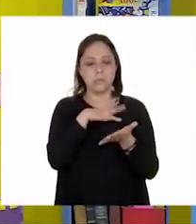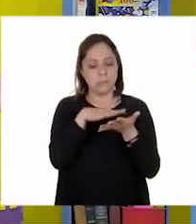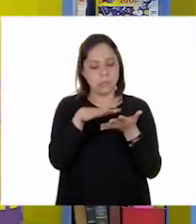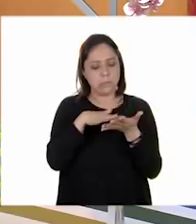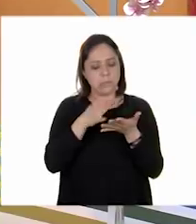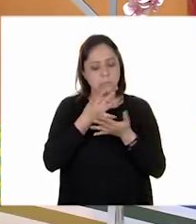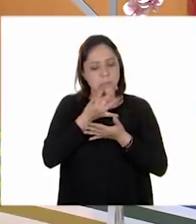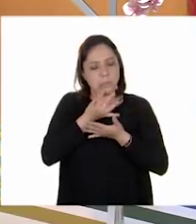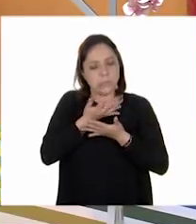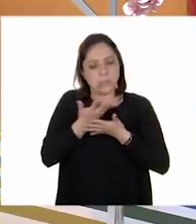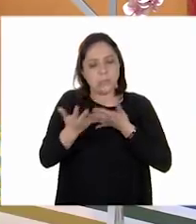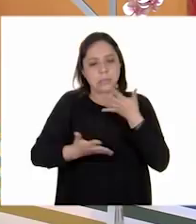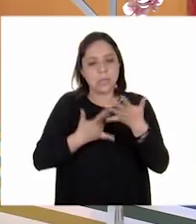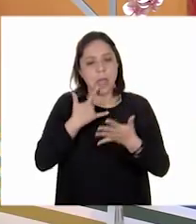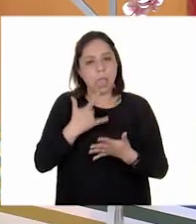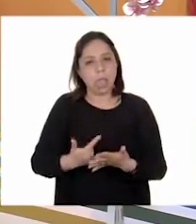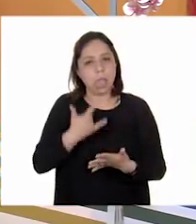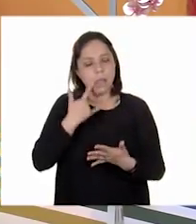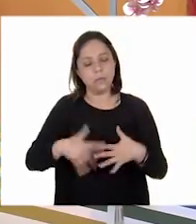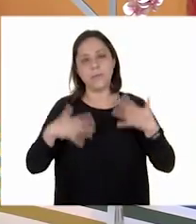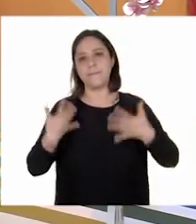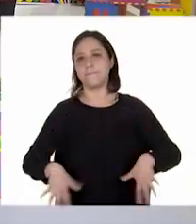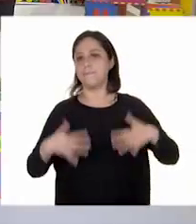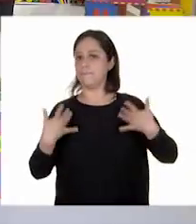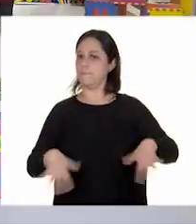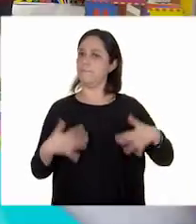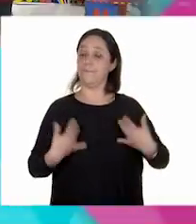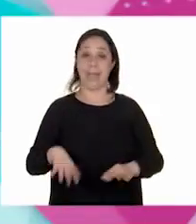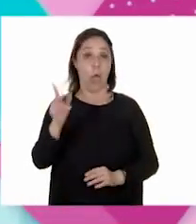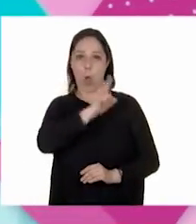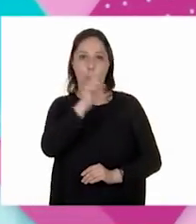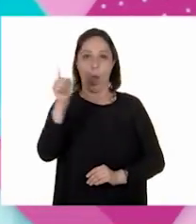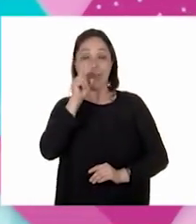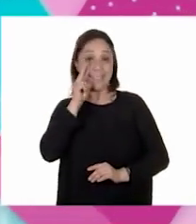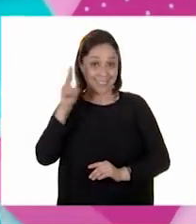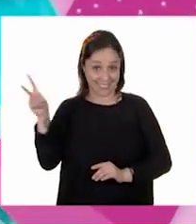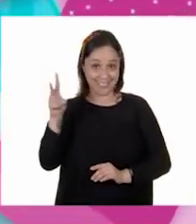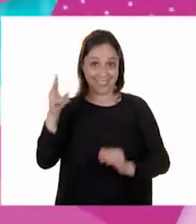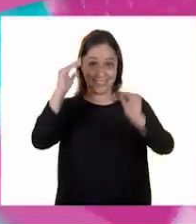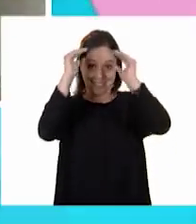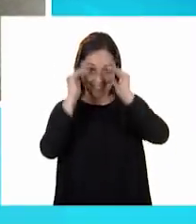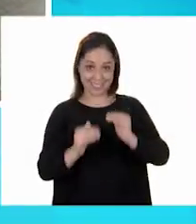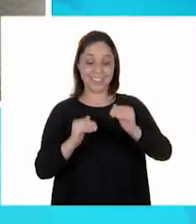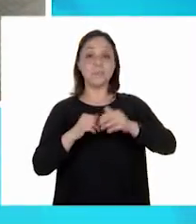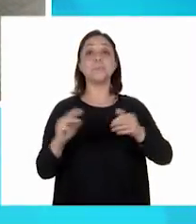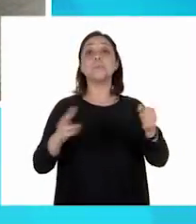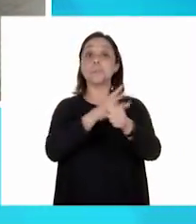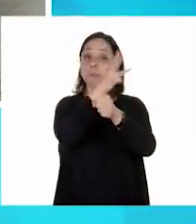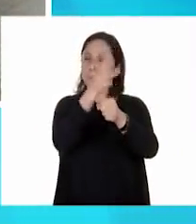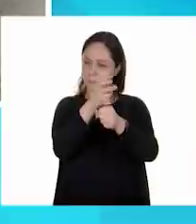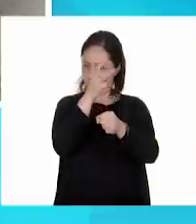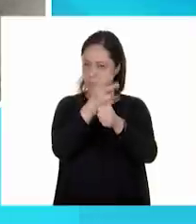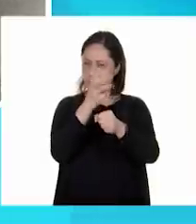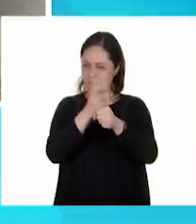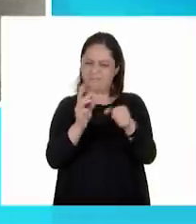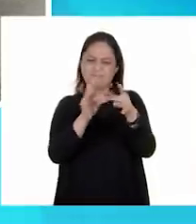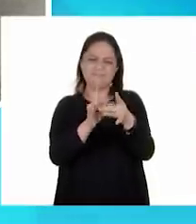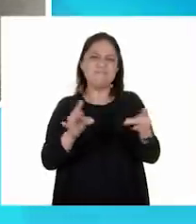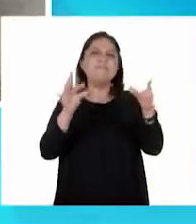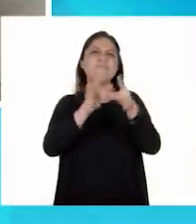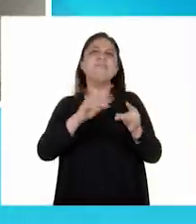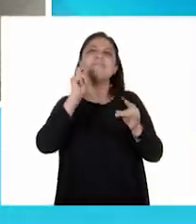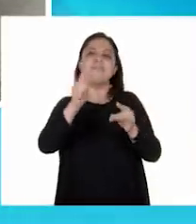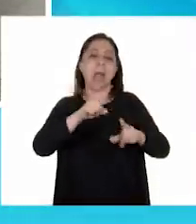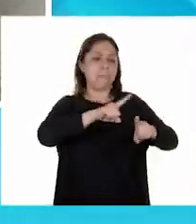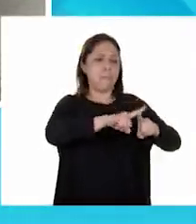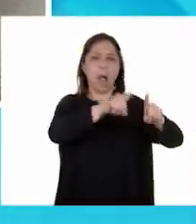hace agua la boca. No podemos caer en eso. Vamos con la siguiente respuesta. A ver. En el tercer párrafo habla de la variedad de